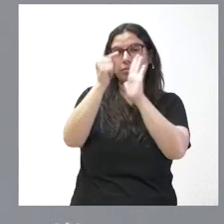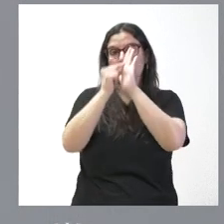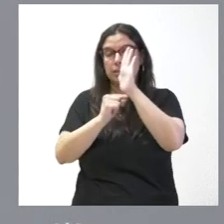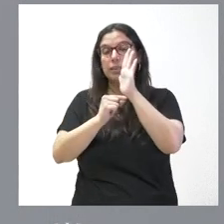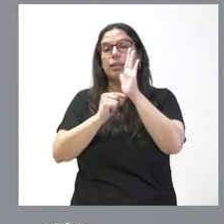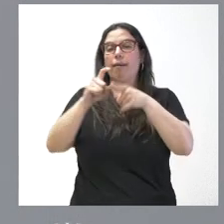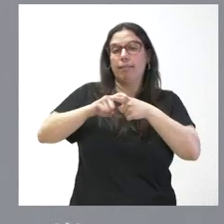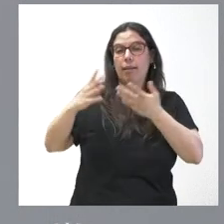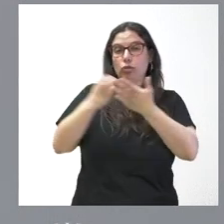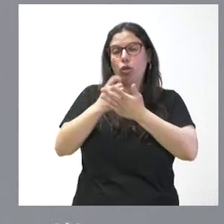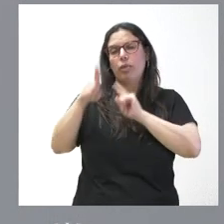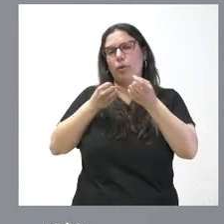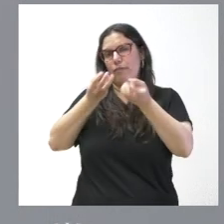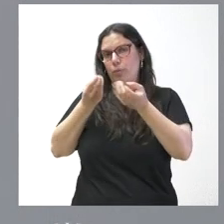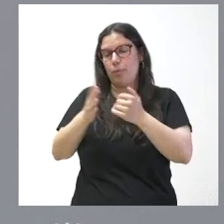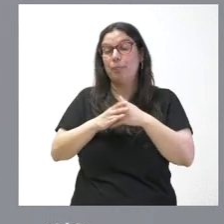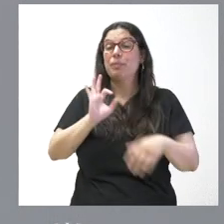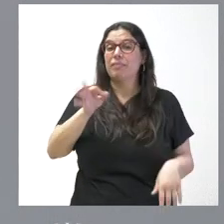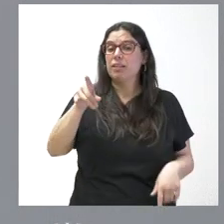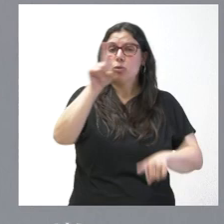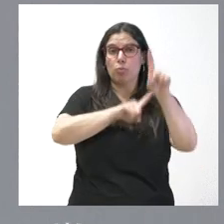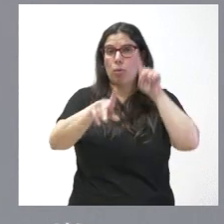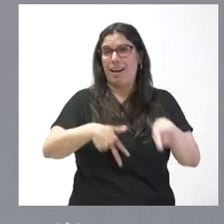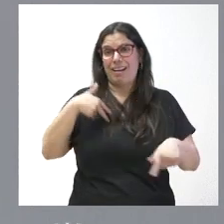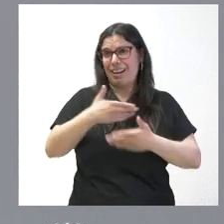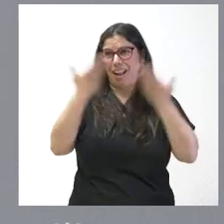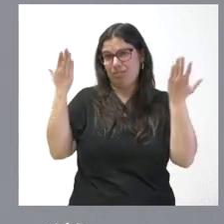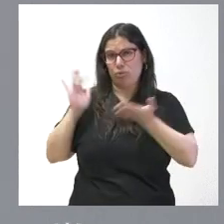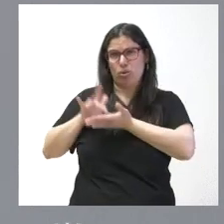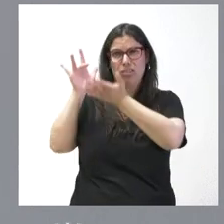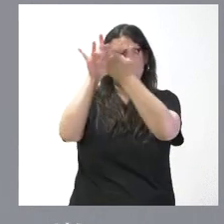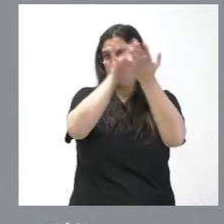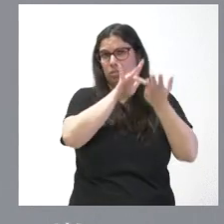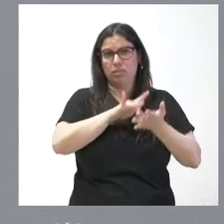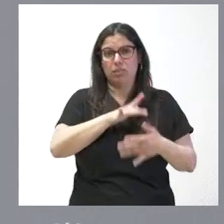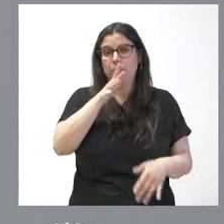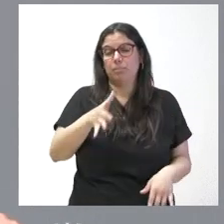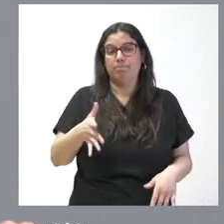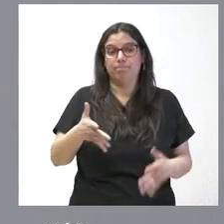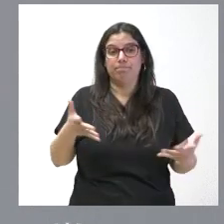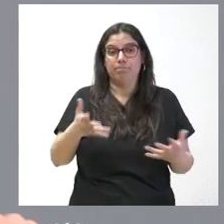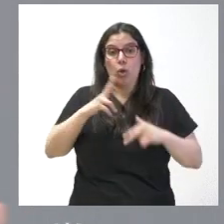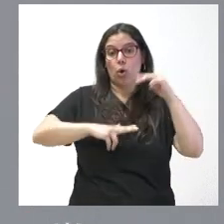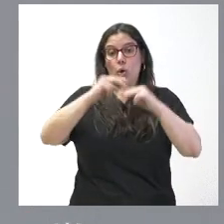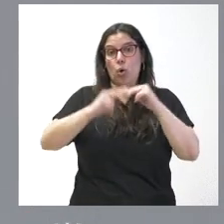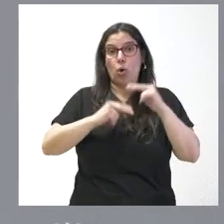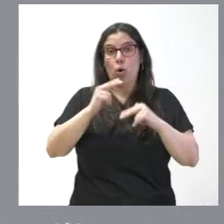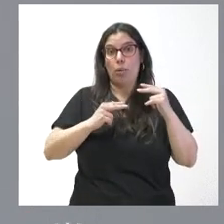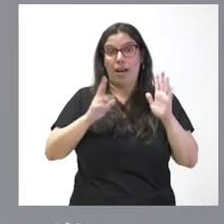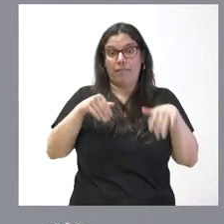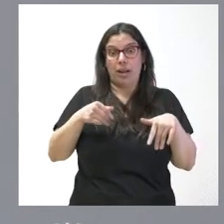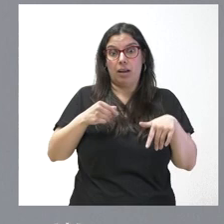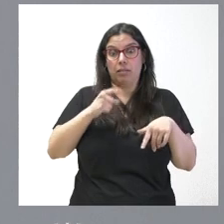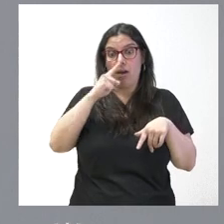sobre este respecto es verdad que este es un problema generalizado el que las obras pues están costando más